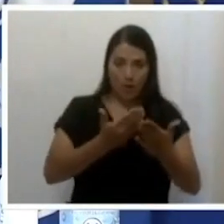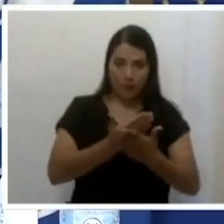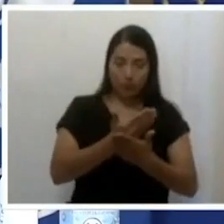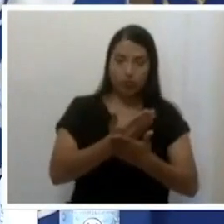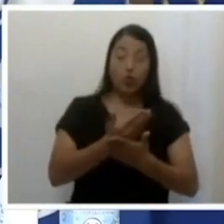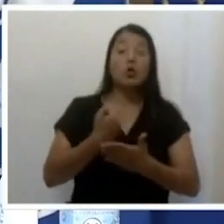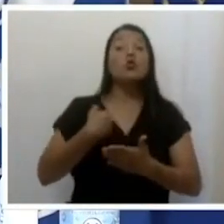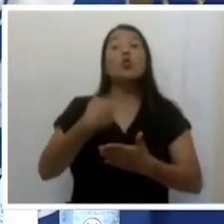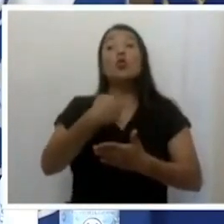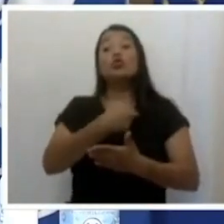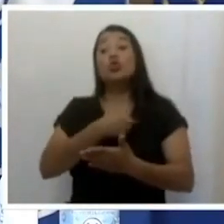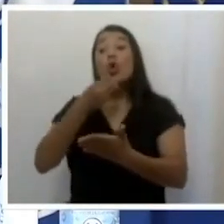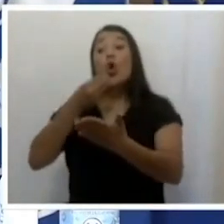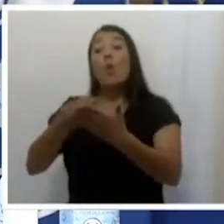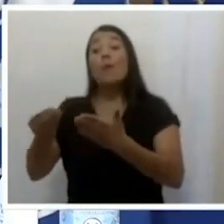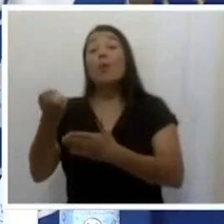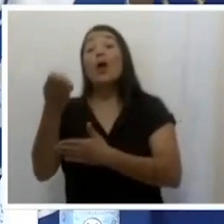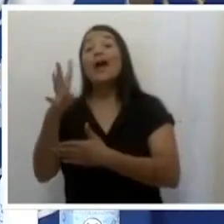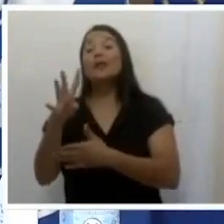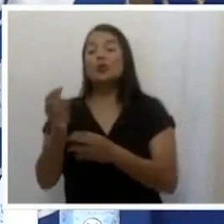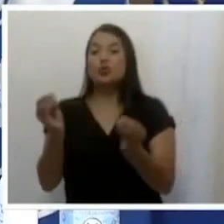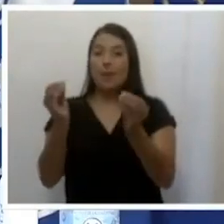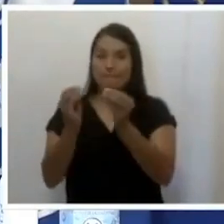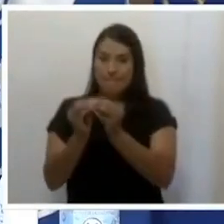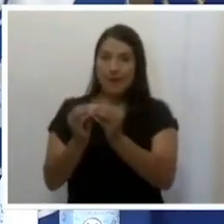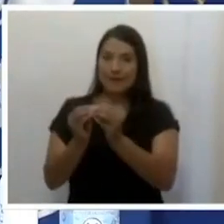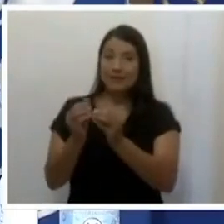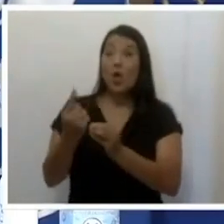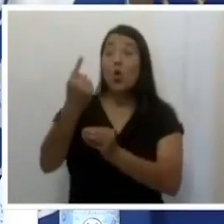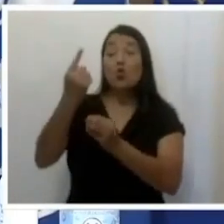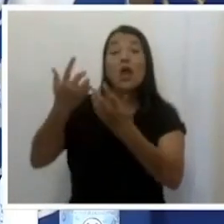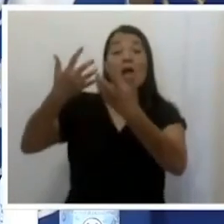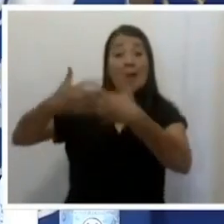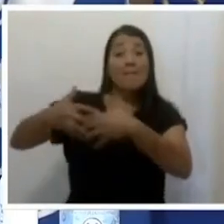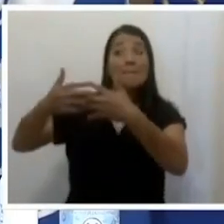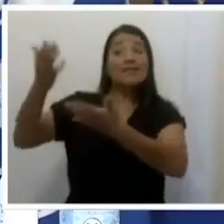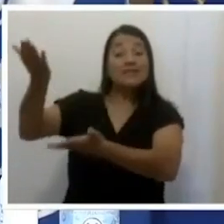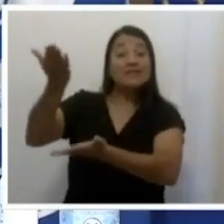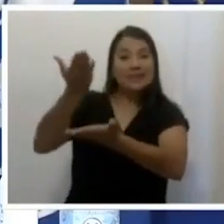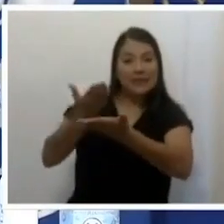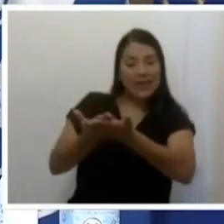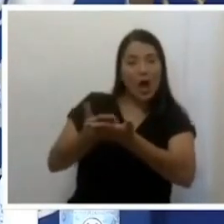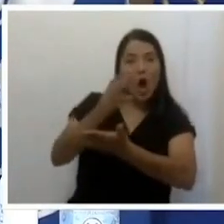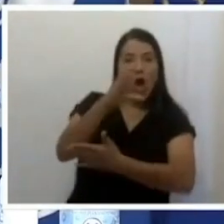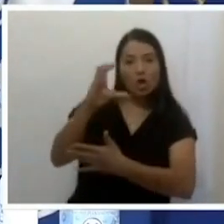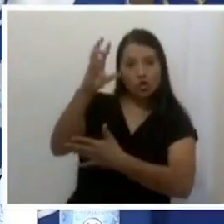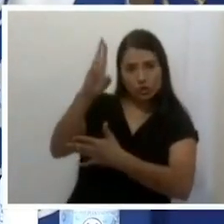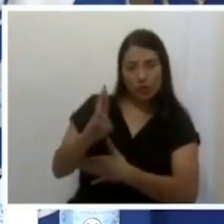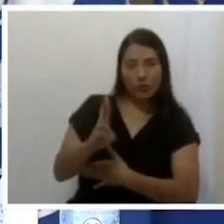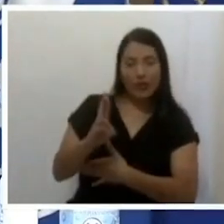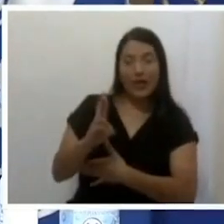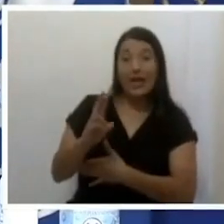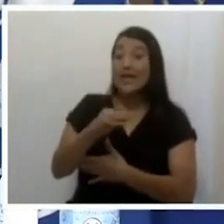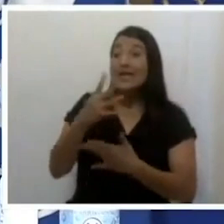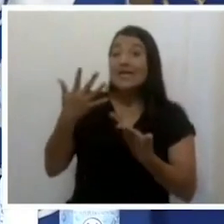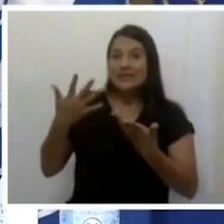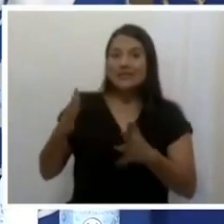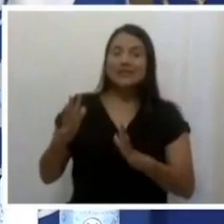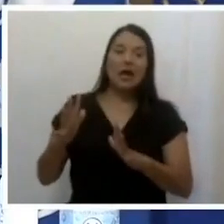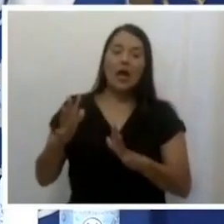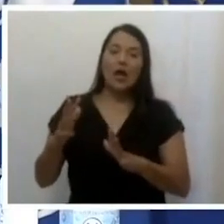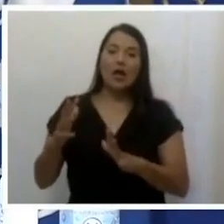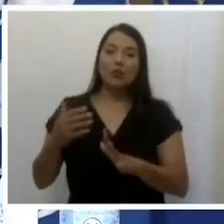Adquirimos otros 14 que uno de los proveedores trajo al país proactivamente, y ya puestos en el país los